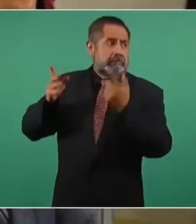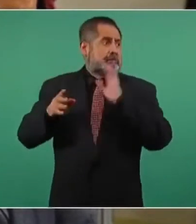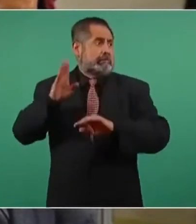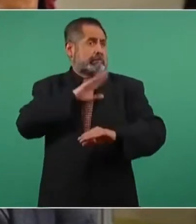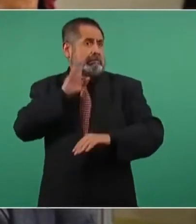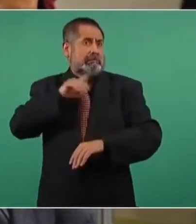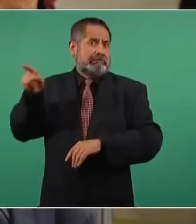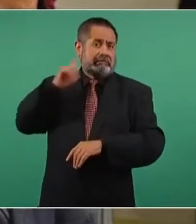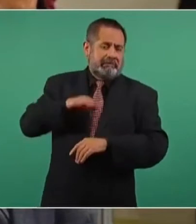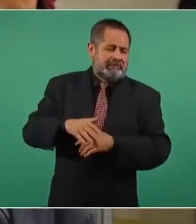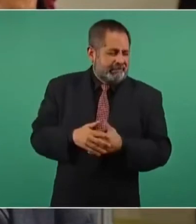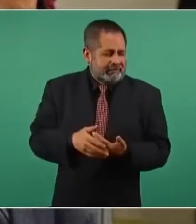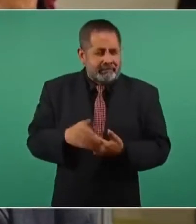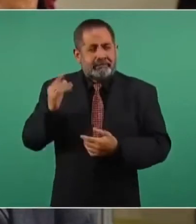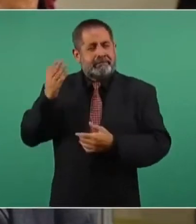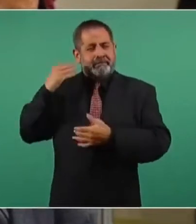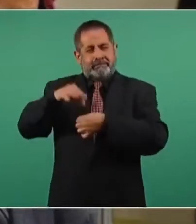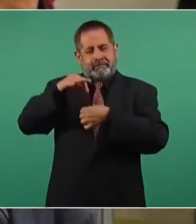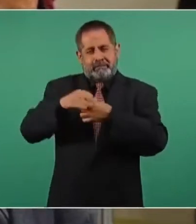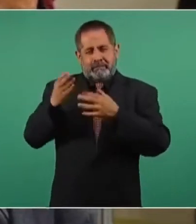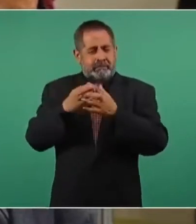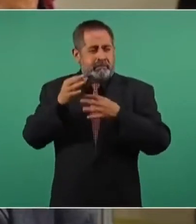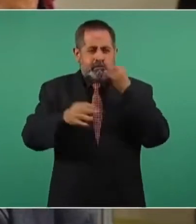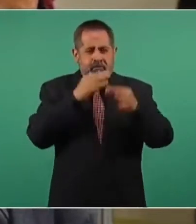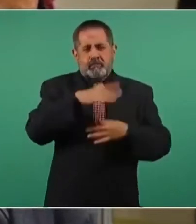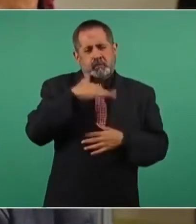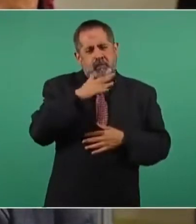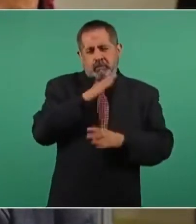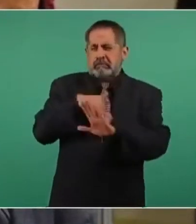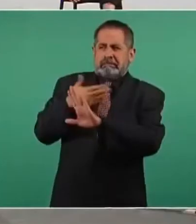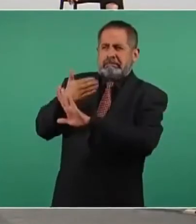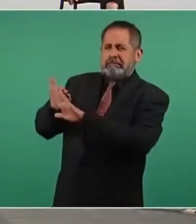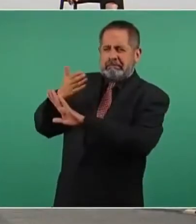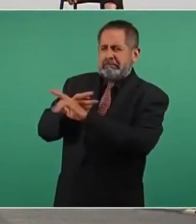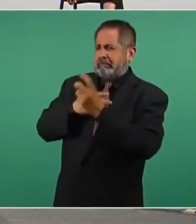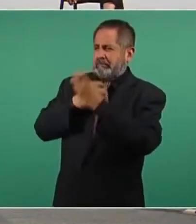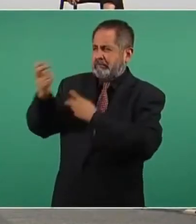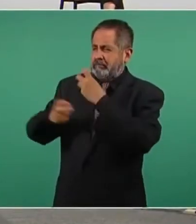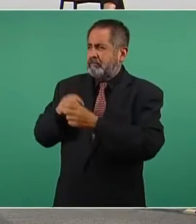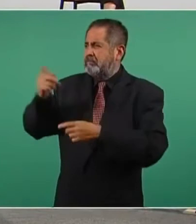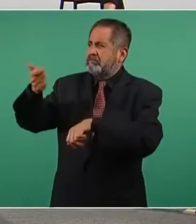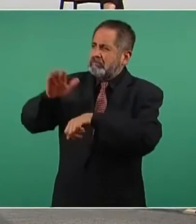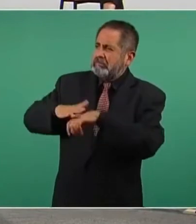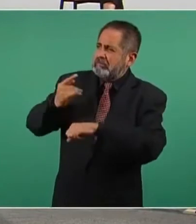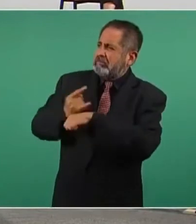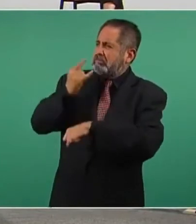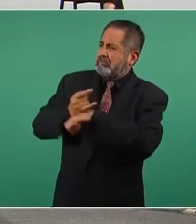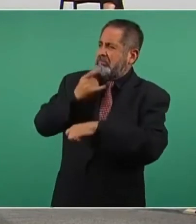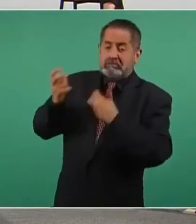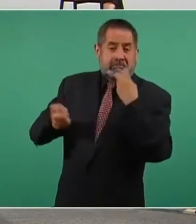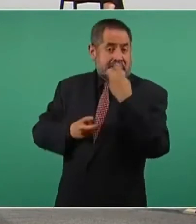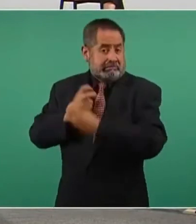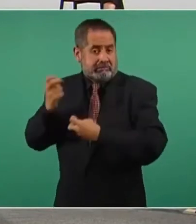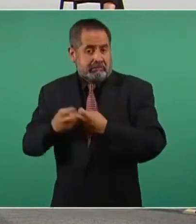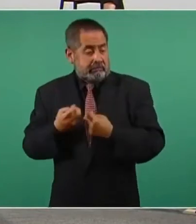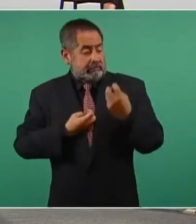elecciones intermedias generaron una campaña sucia en su contra y en torno a los logros de su administración sobre todo